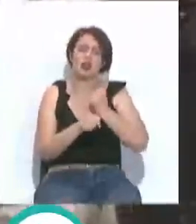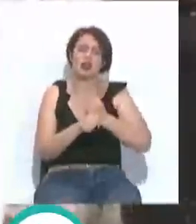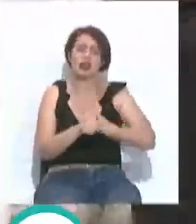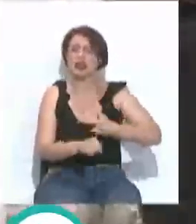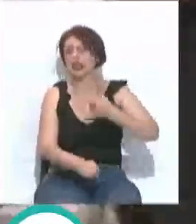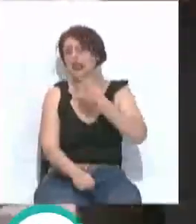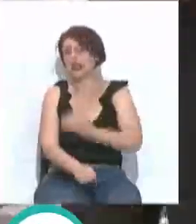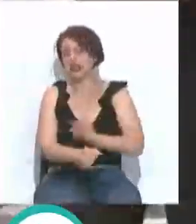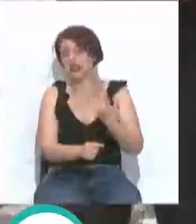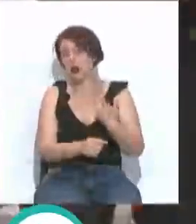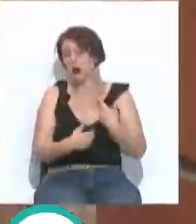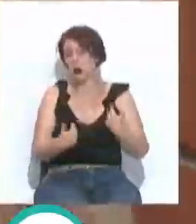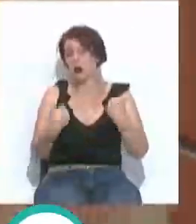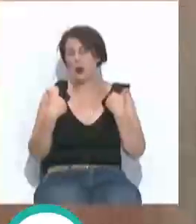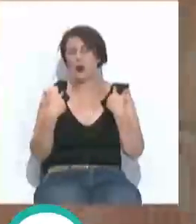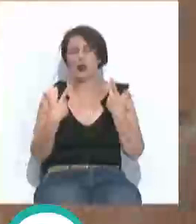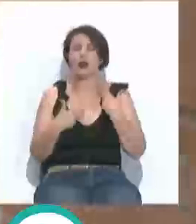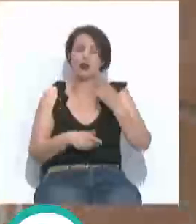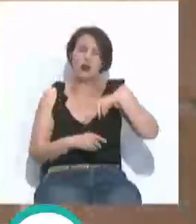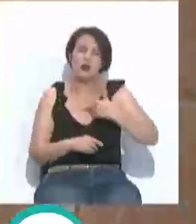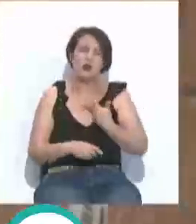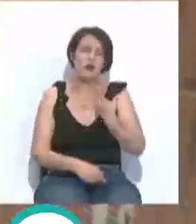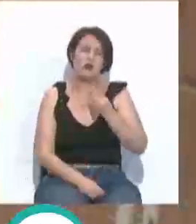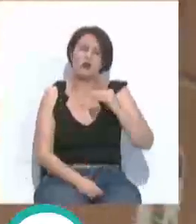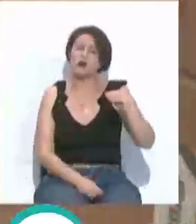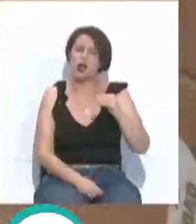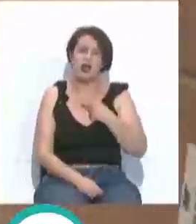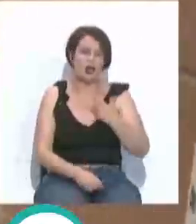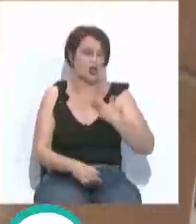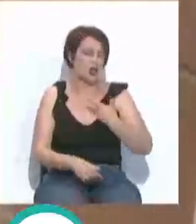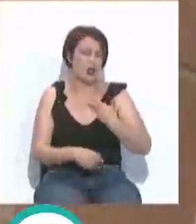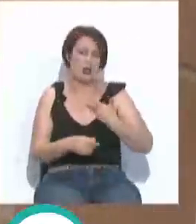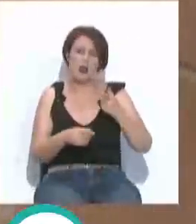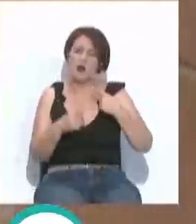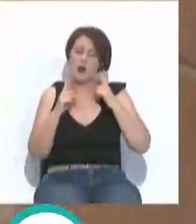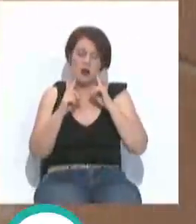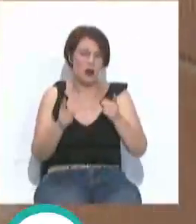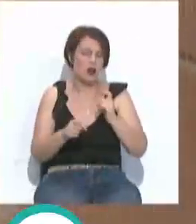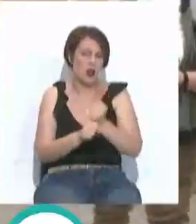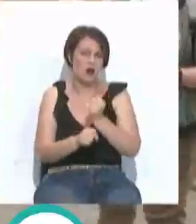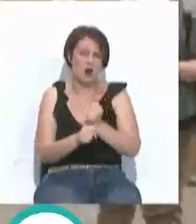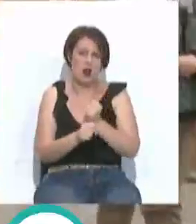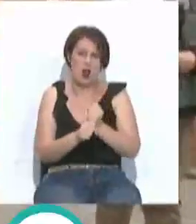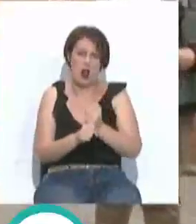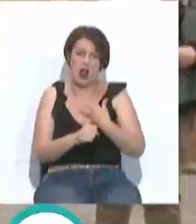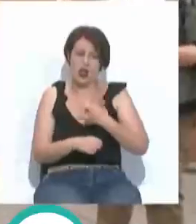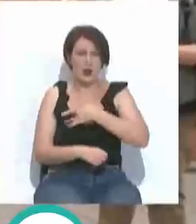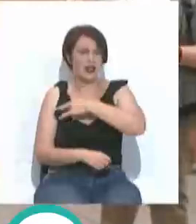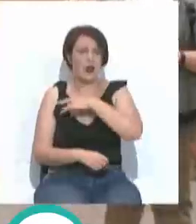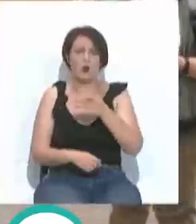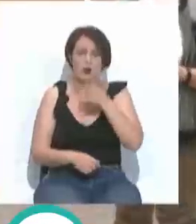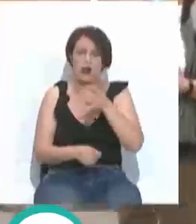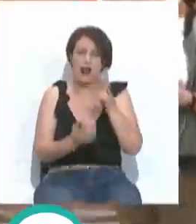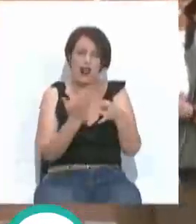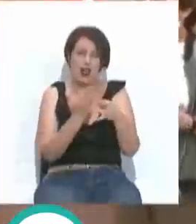en el personal que desempeña sus funciones y el incremento del que consideran desproporcionado aumento de los riesgos laborales con la consiguiente disminución